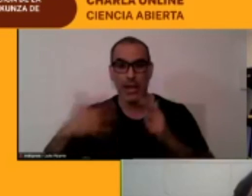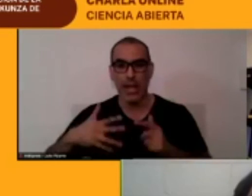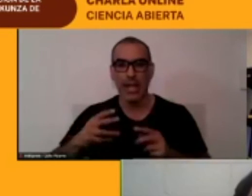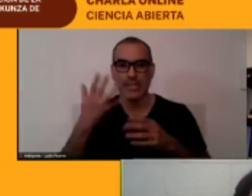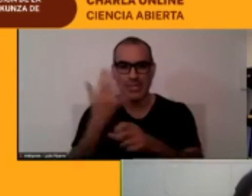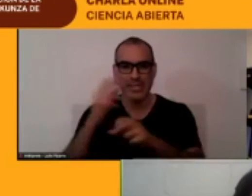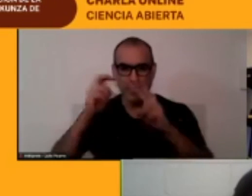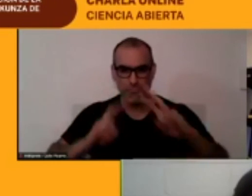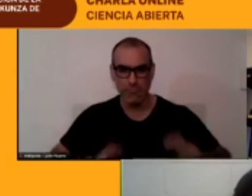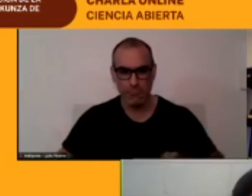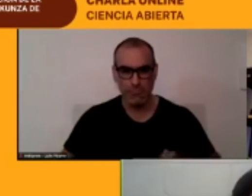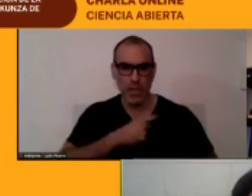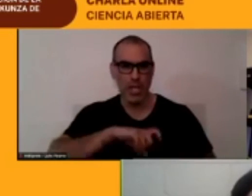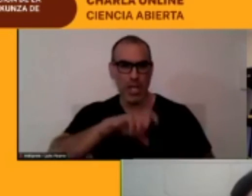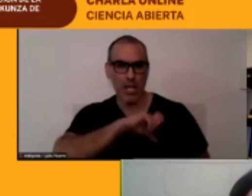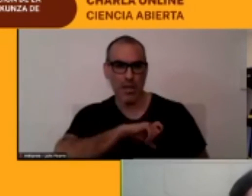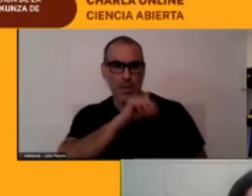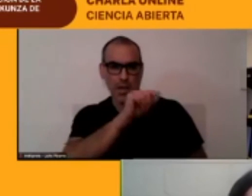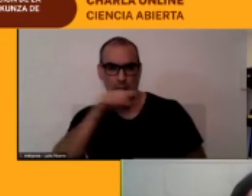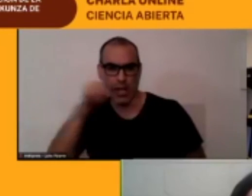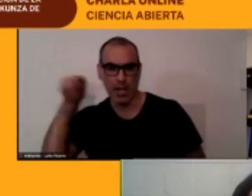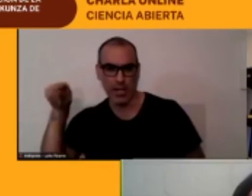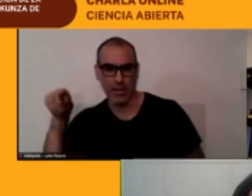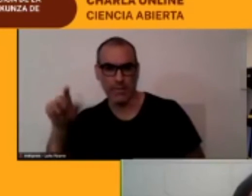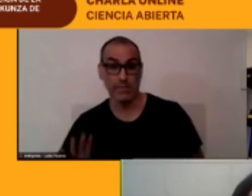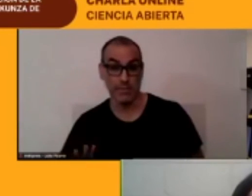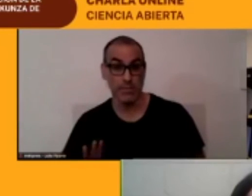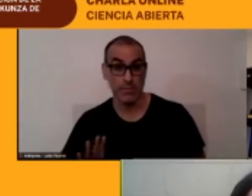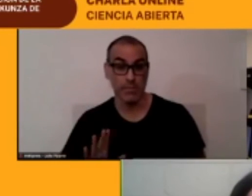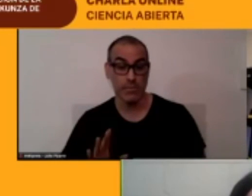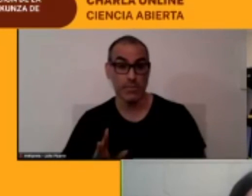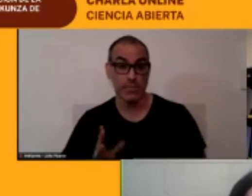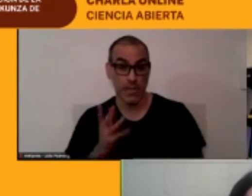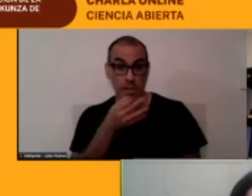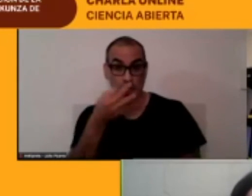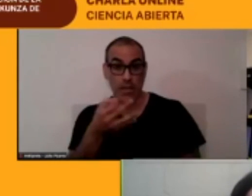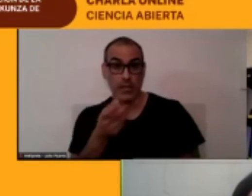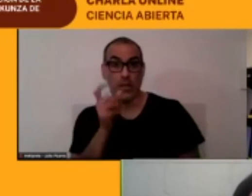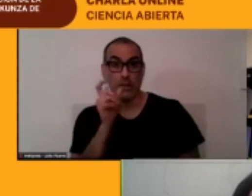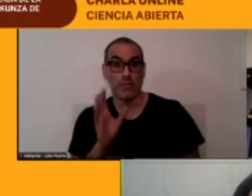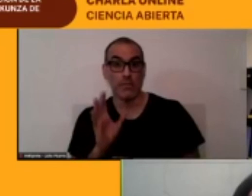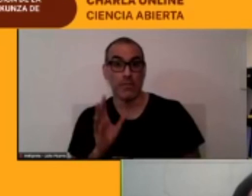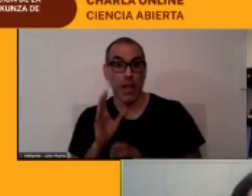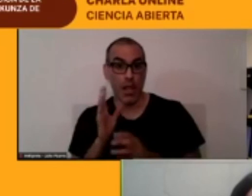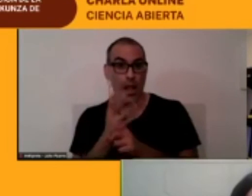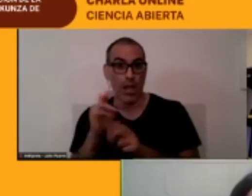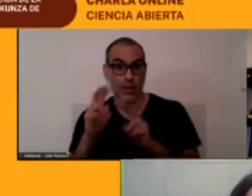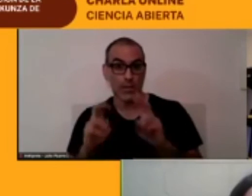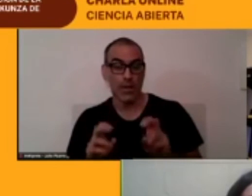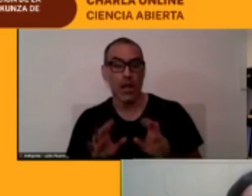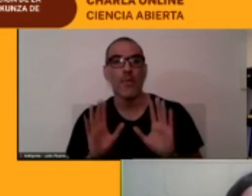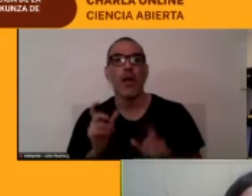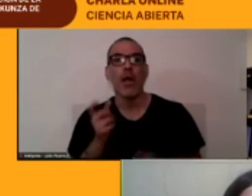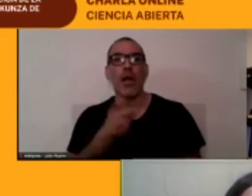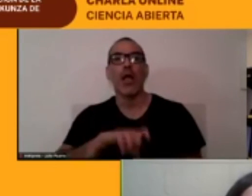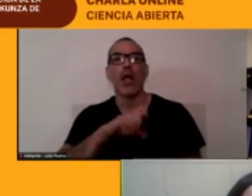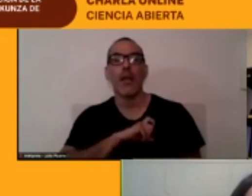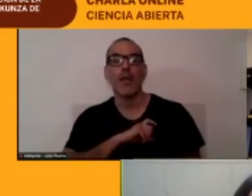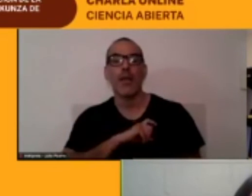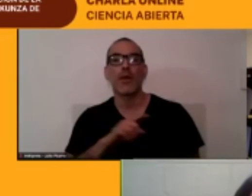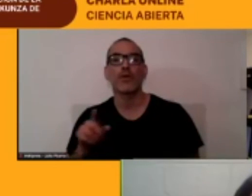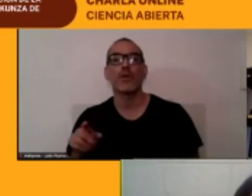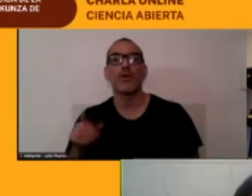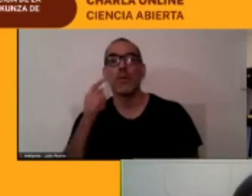español atacameño ¿por qué? porque el español qué sé yo tiene su estructura sus quietos verbos quietos pero